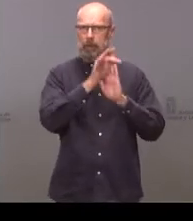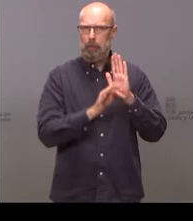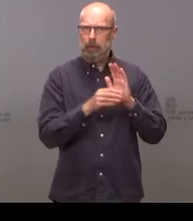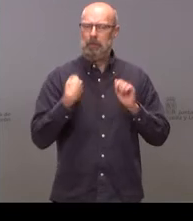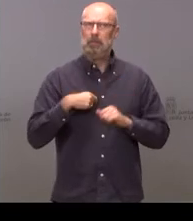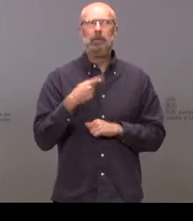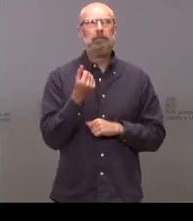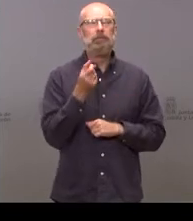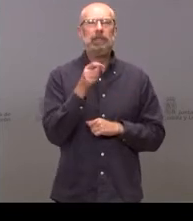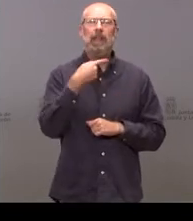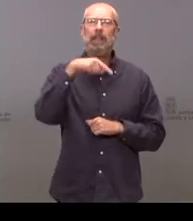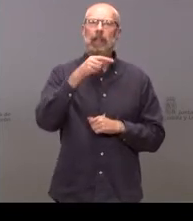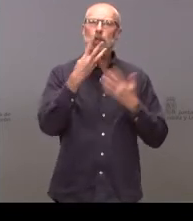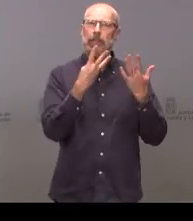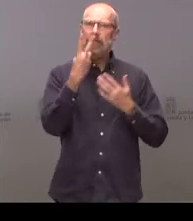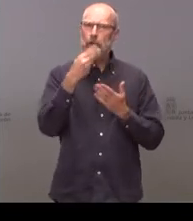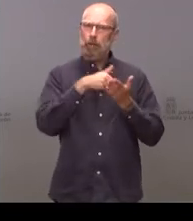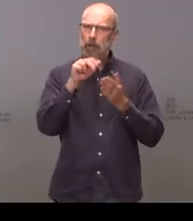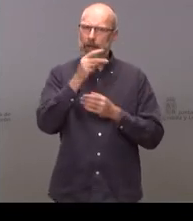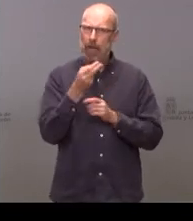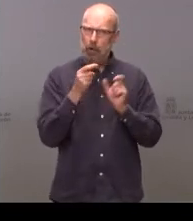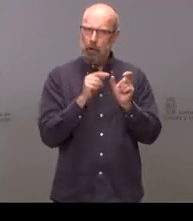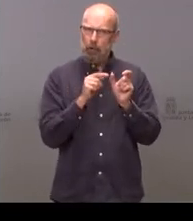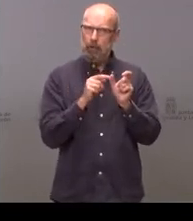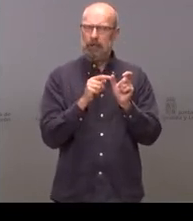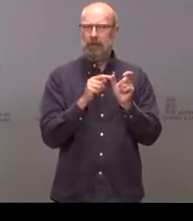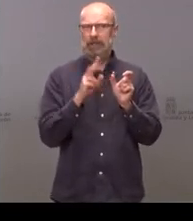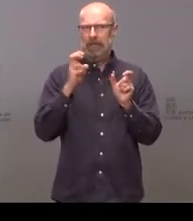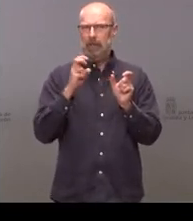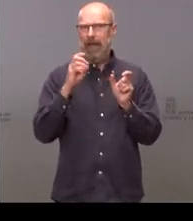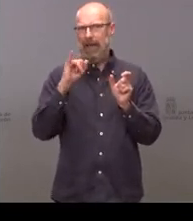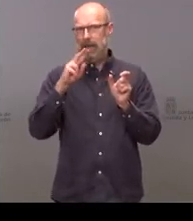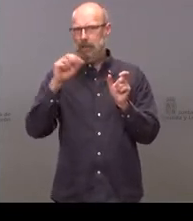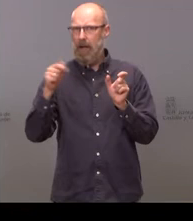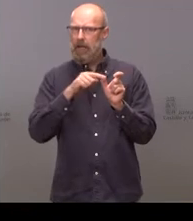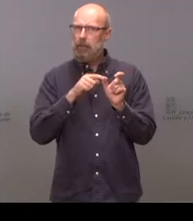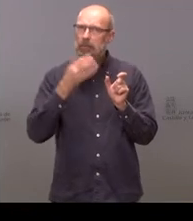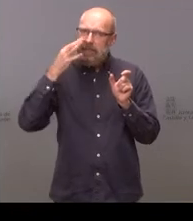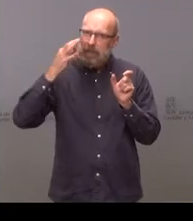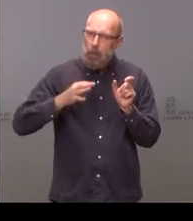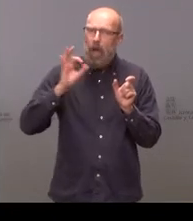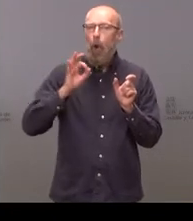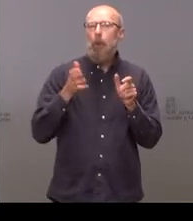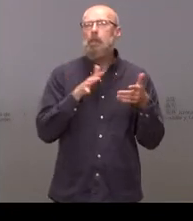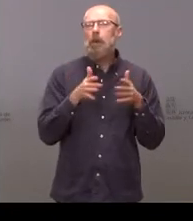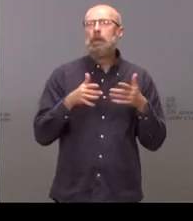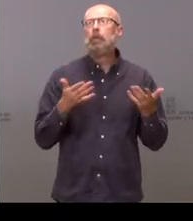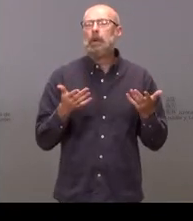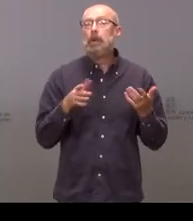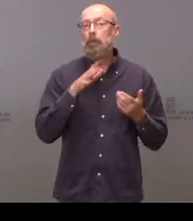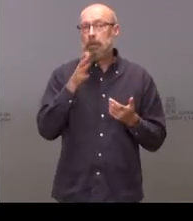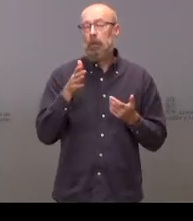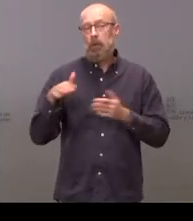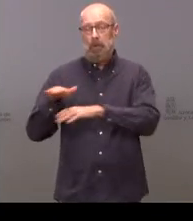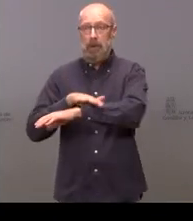182 millones de euros corresponde correspondiente a la sentencia del IVA es una certeza o es una aproximación porque el ministerio